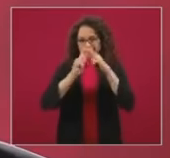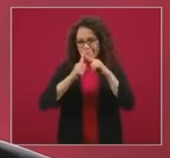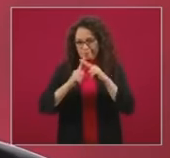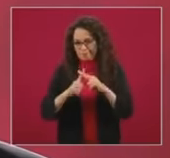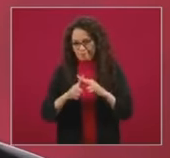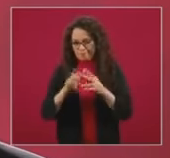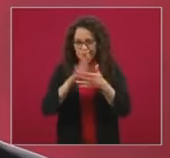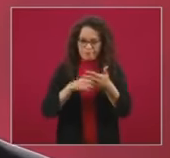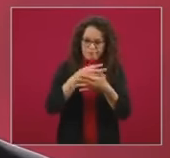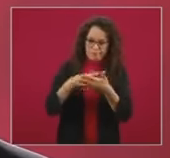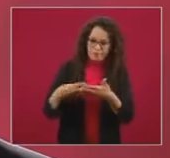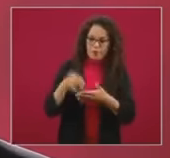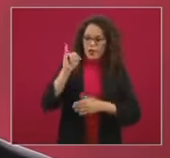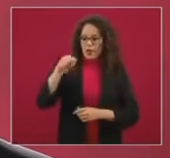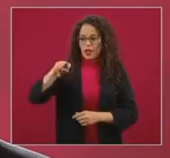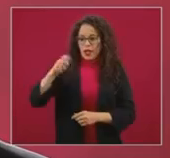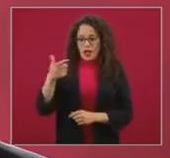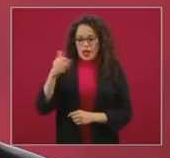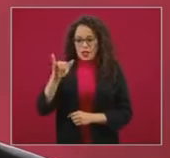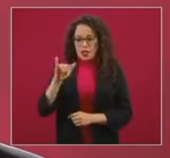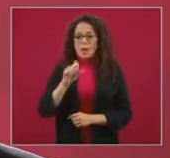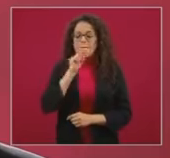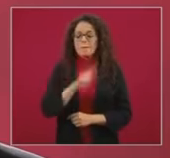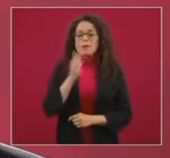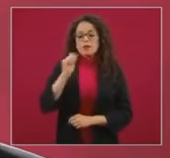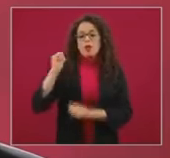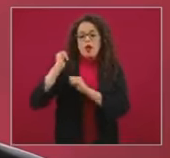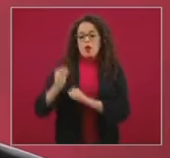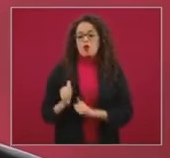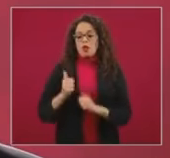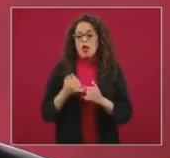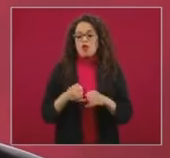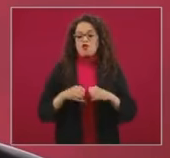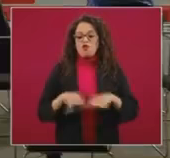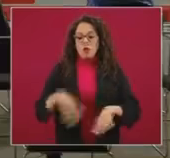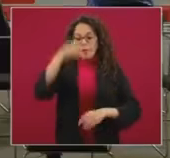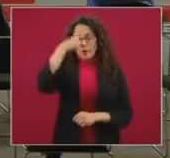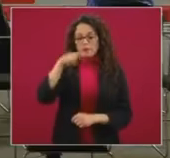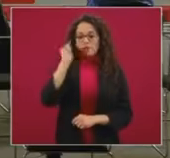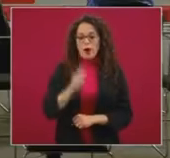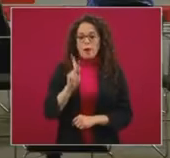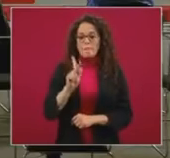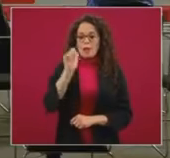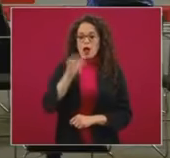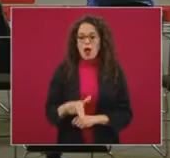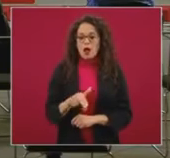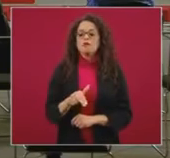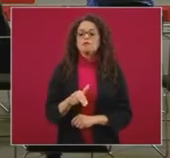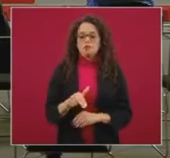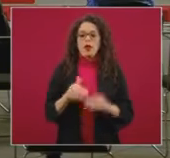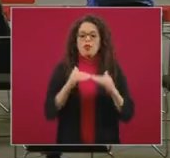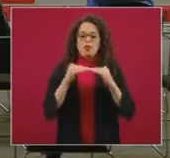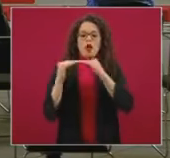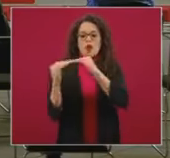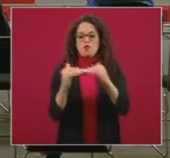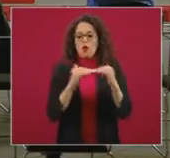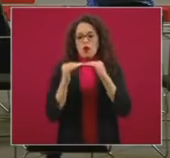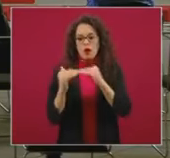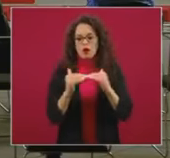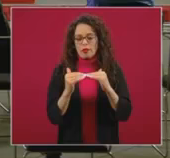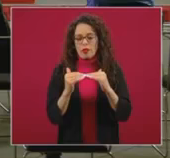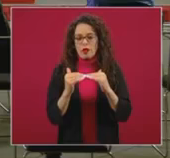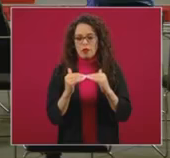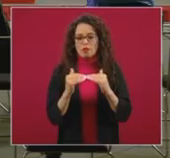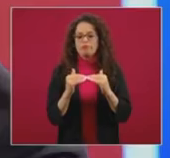autoridad, tanto como la información, para una planeación democrática y para la transparencia en la información